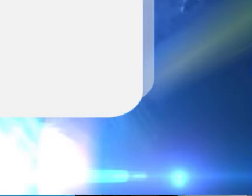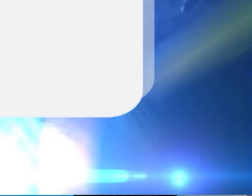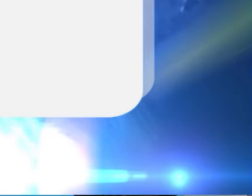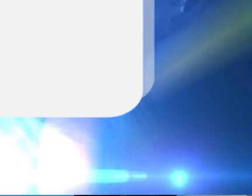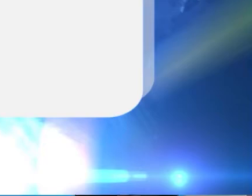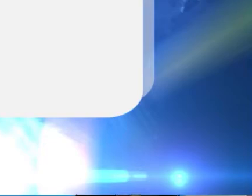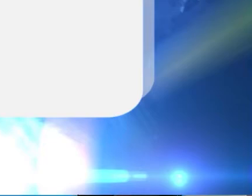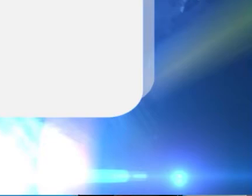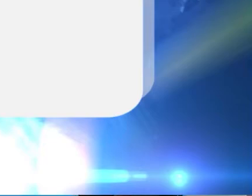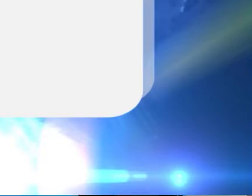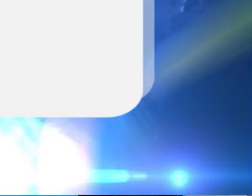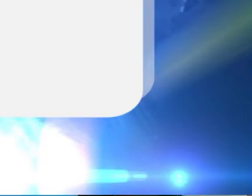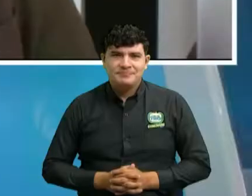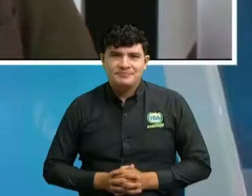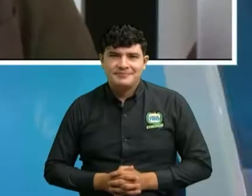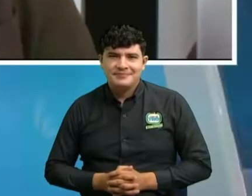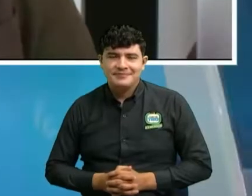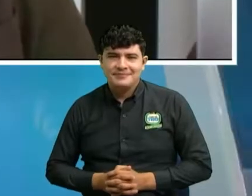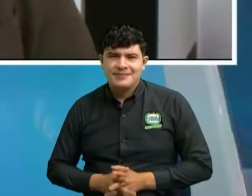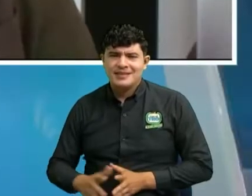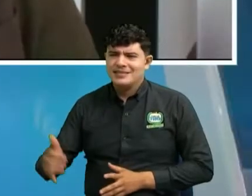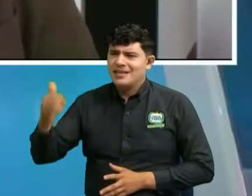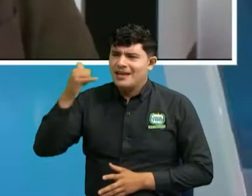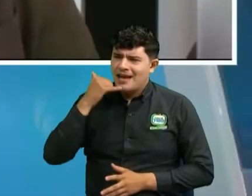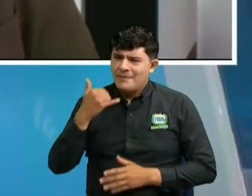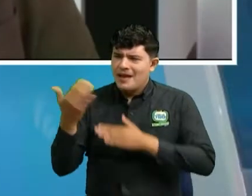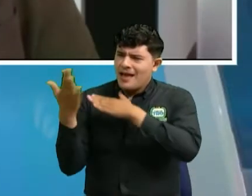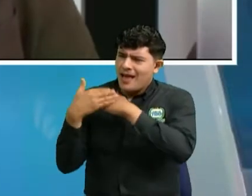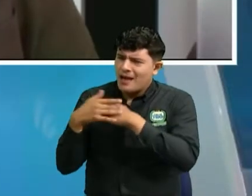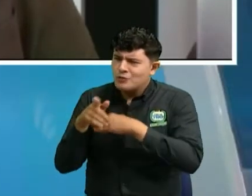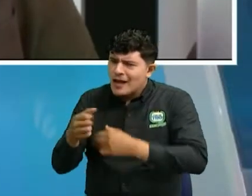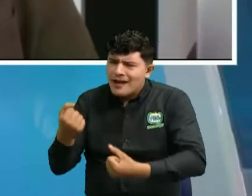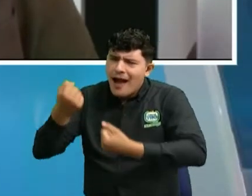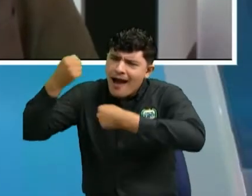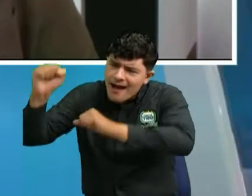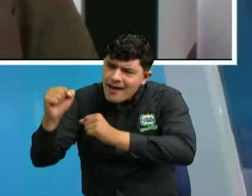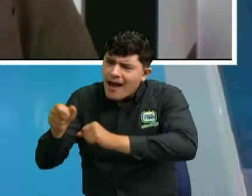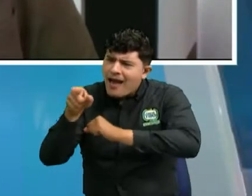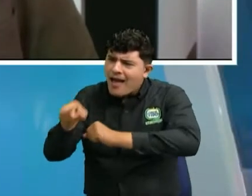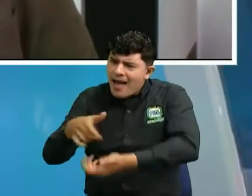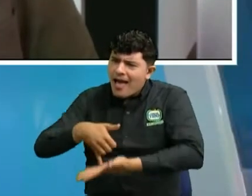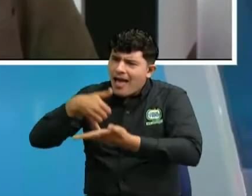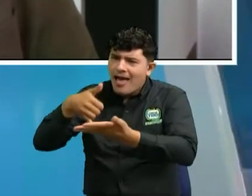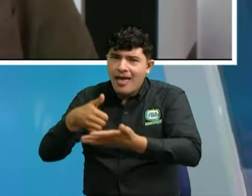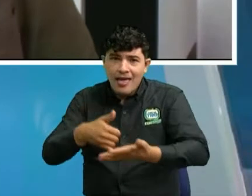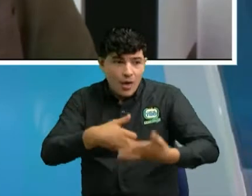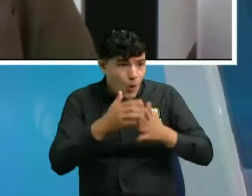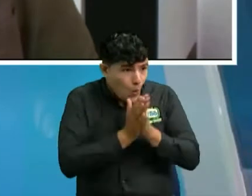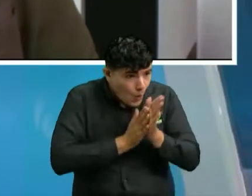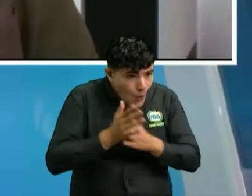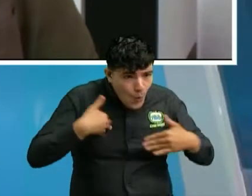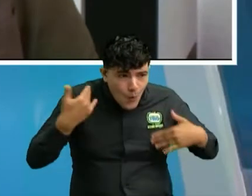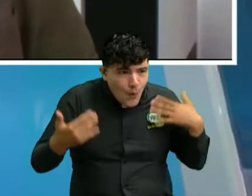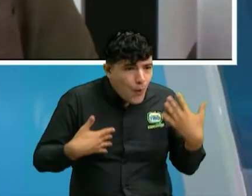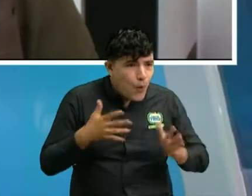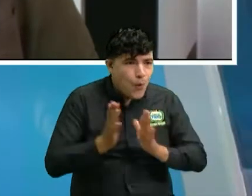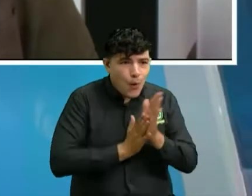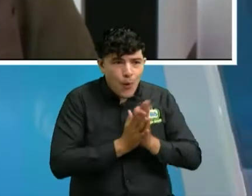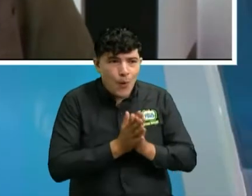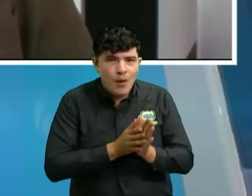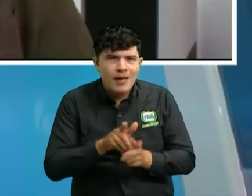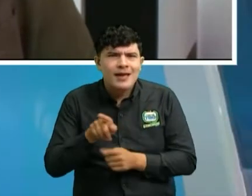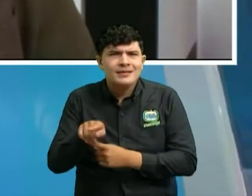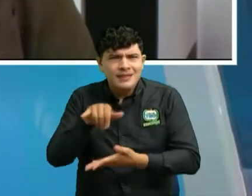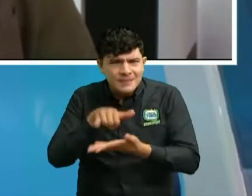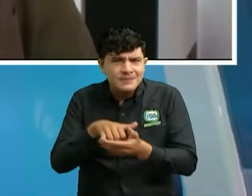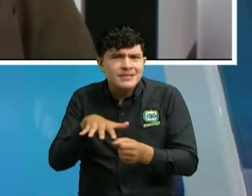de los premios de las llamadas de esto es bastante bastante recurrente en nuestra sociedad hoy por